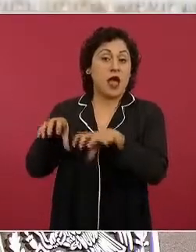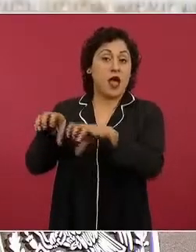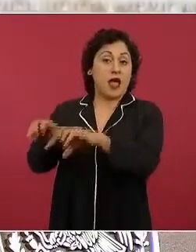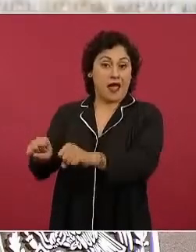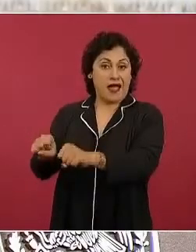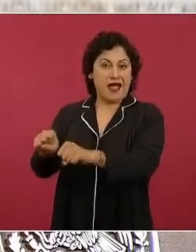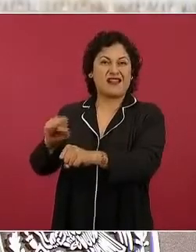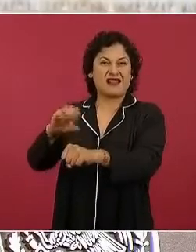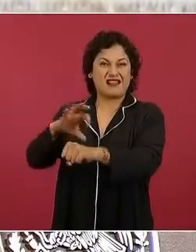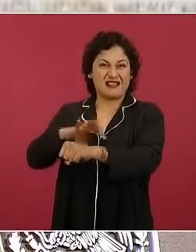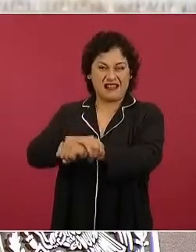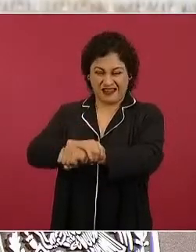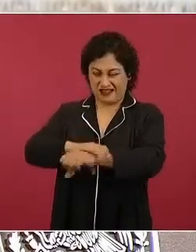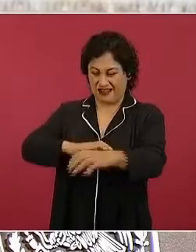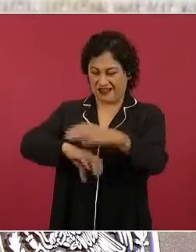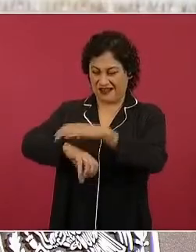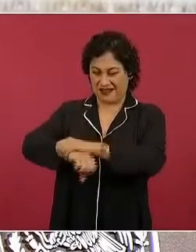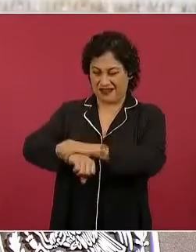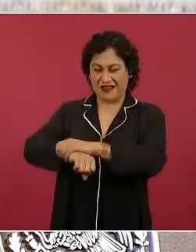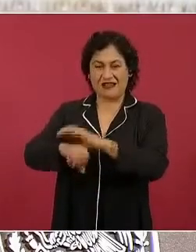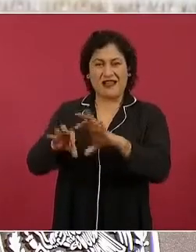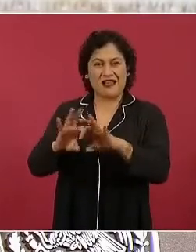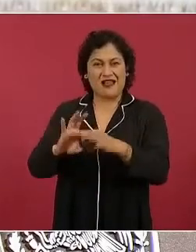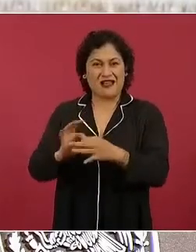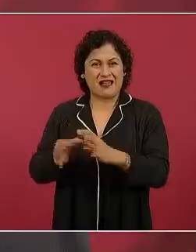se deben de permitir.